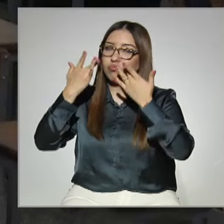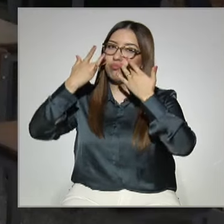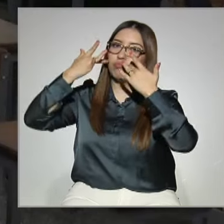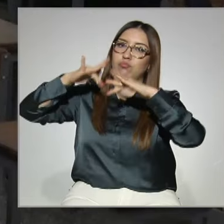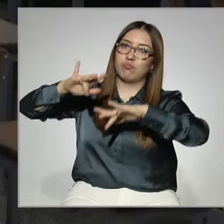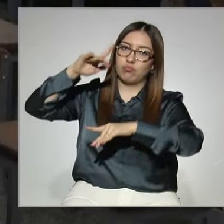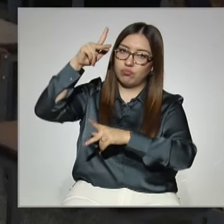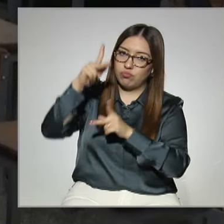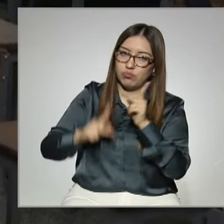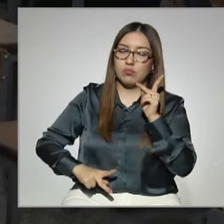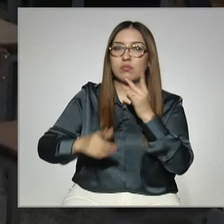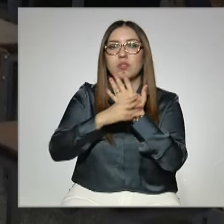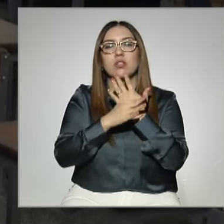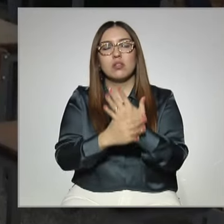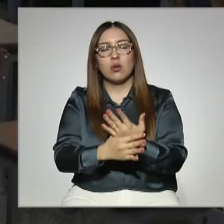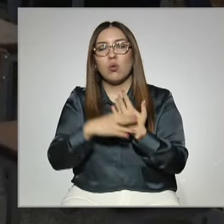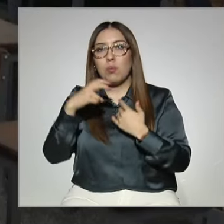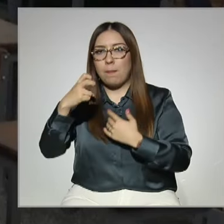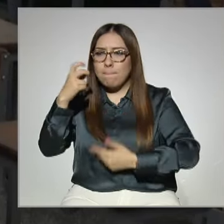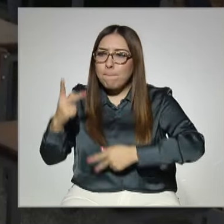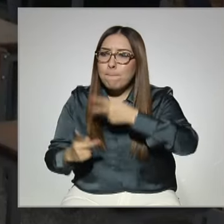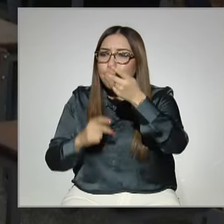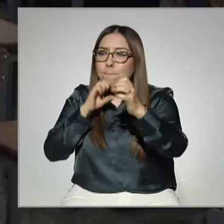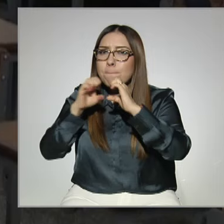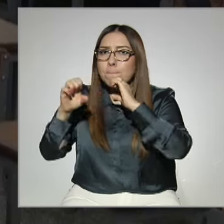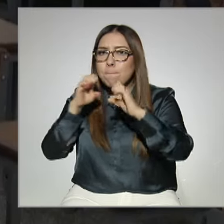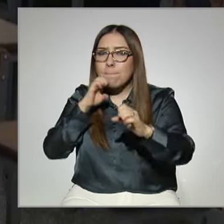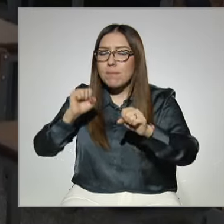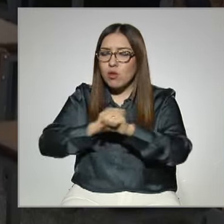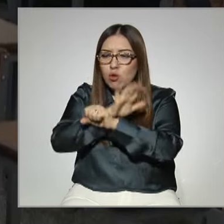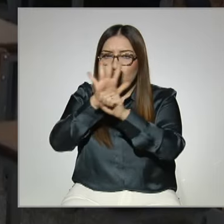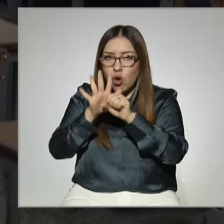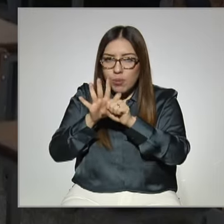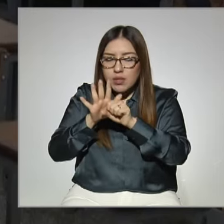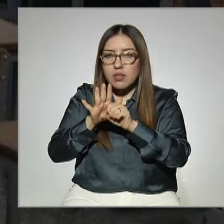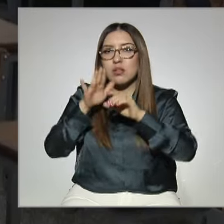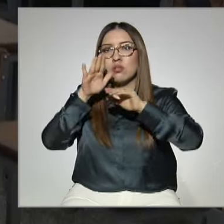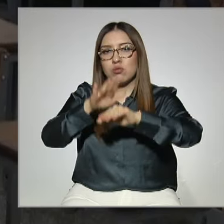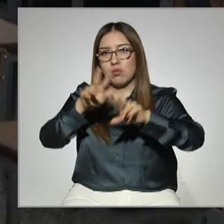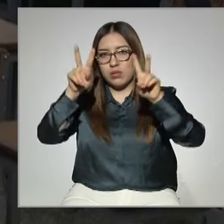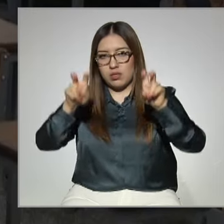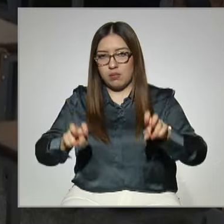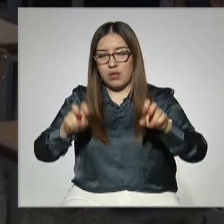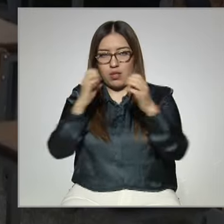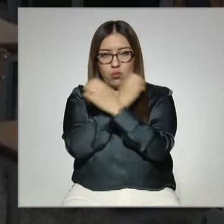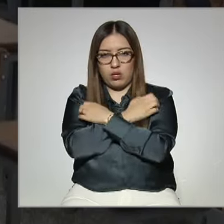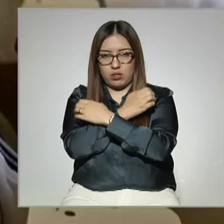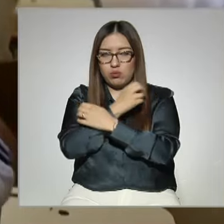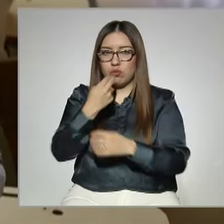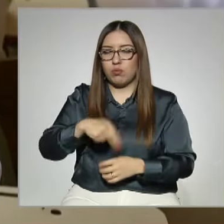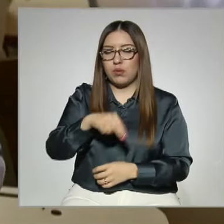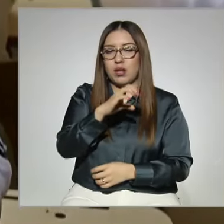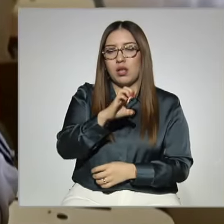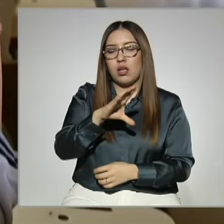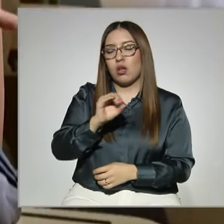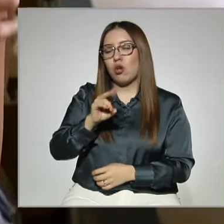encuesta para la medición del impacto COVID-19 en la educación, ECOVID-ED 2020.